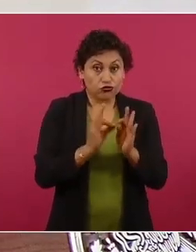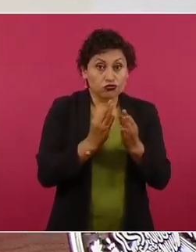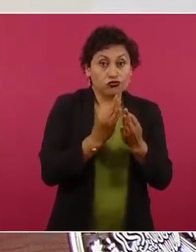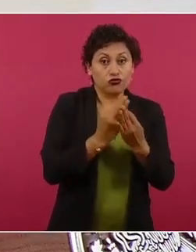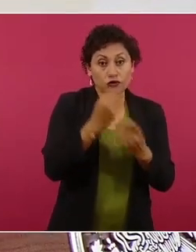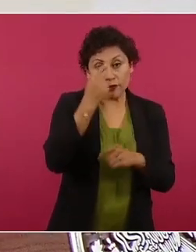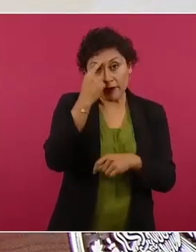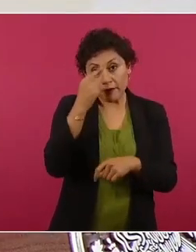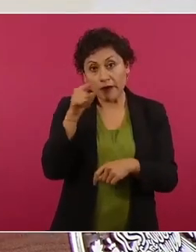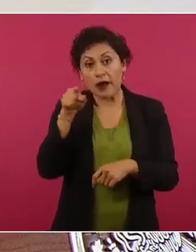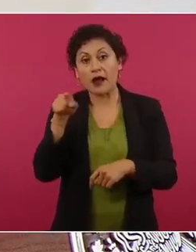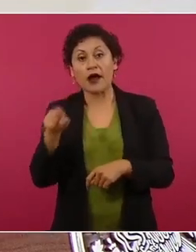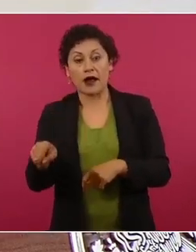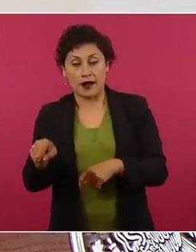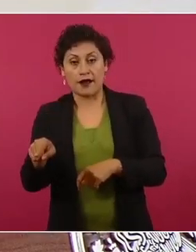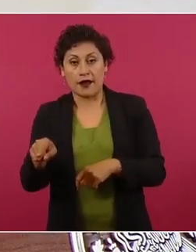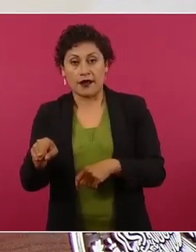Judicial,